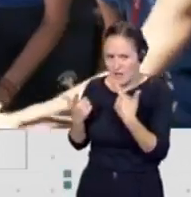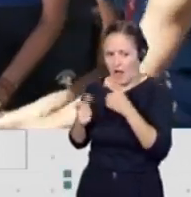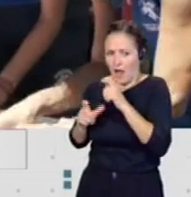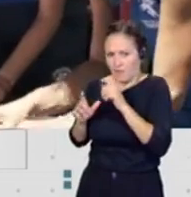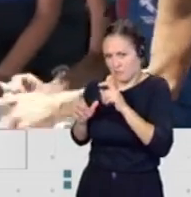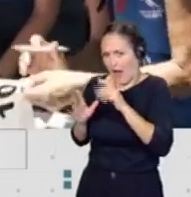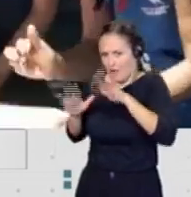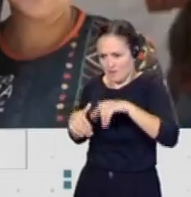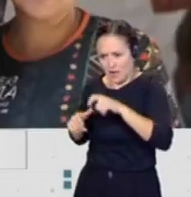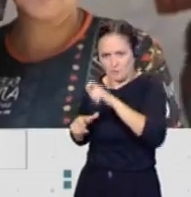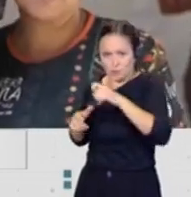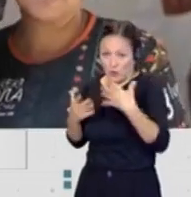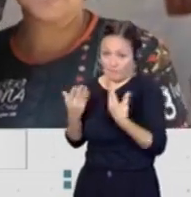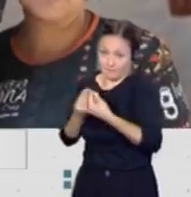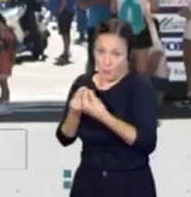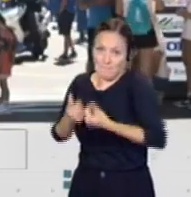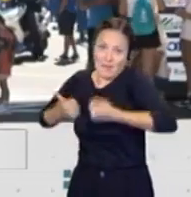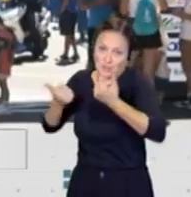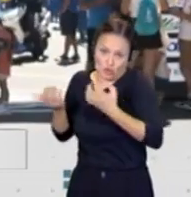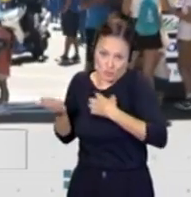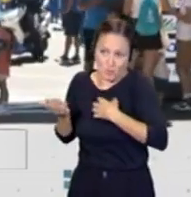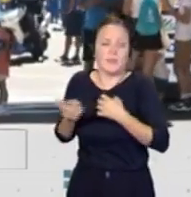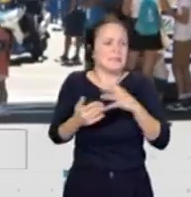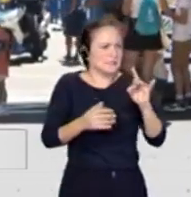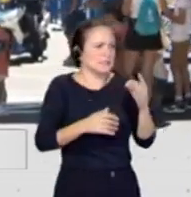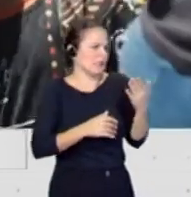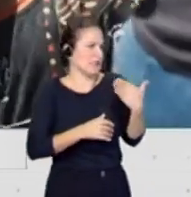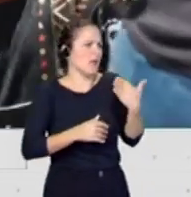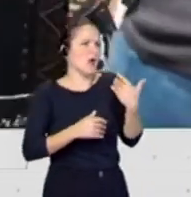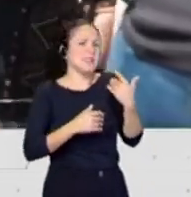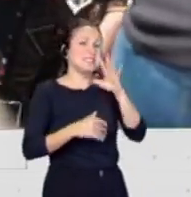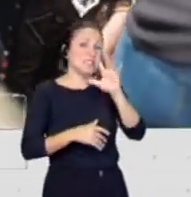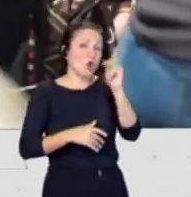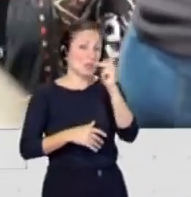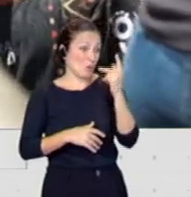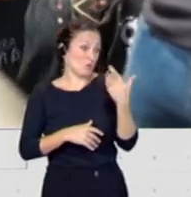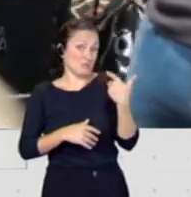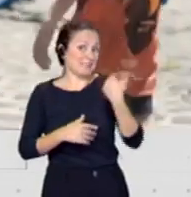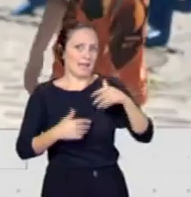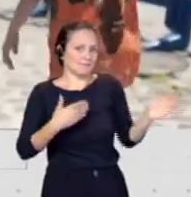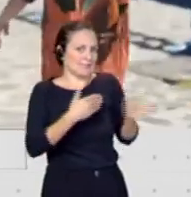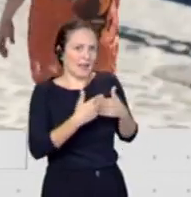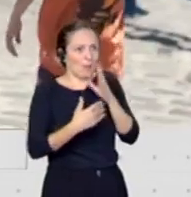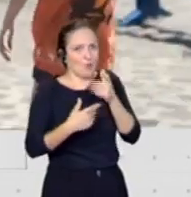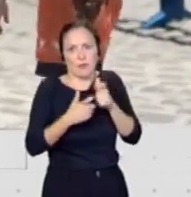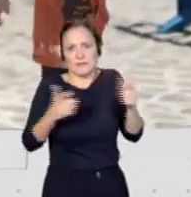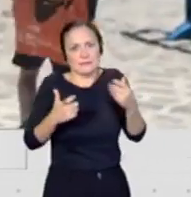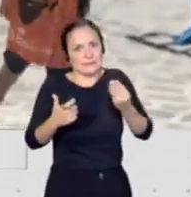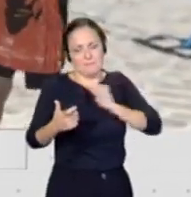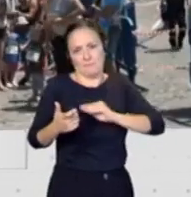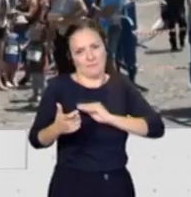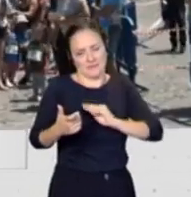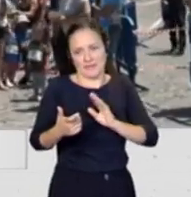hecho decidimos hace como tres semanas dar finalizada la inscripción del 5 kilómetros, porque ya era demasiado, cosa que hizo aumentar el 10.000.